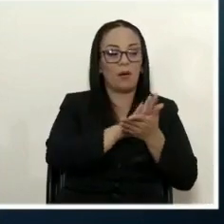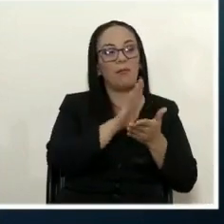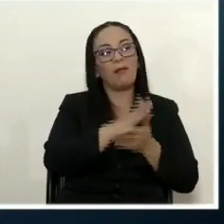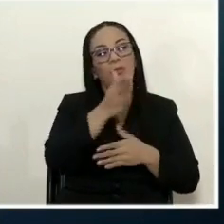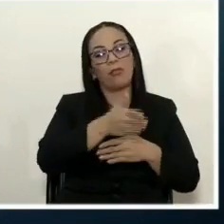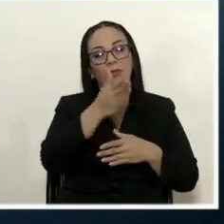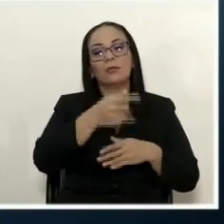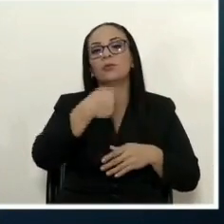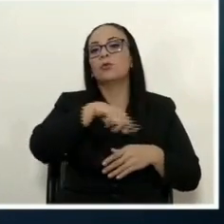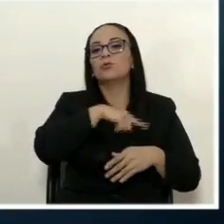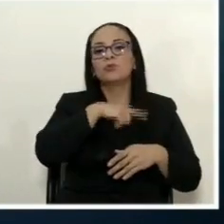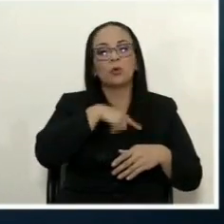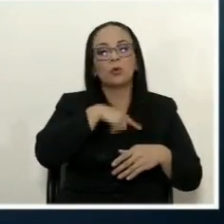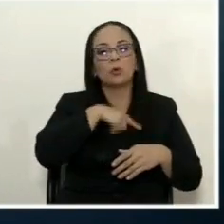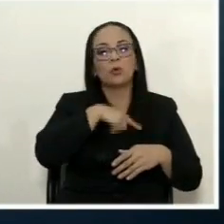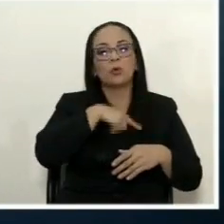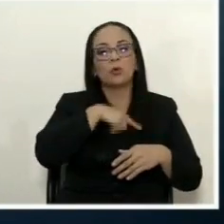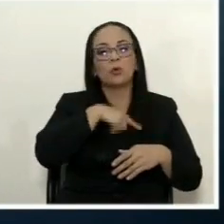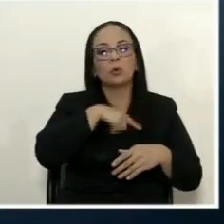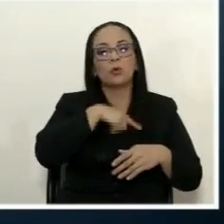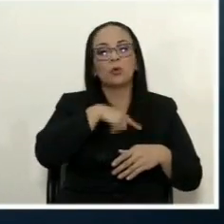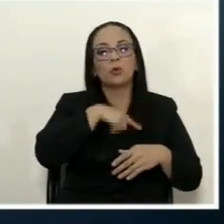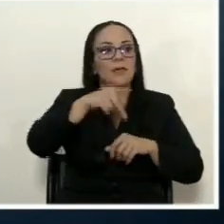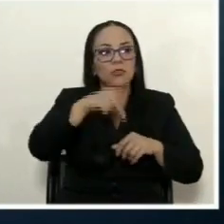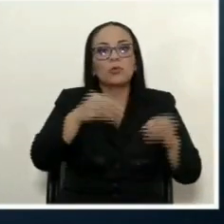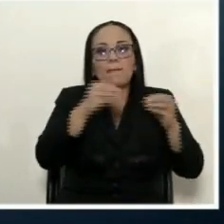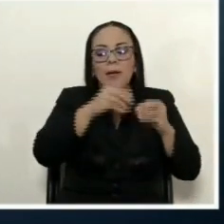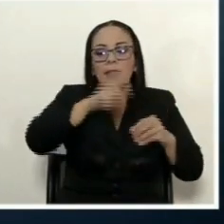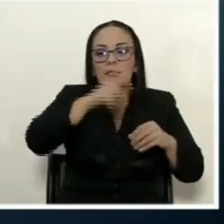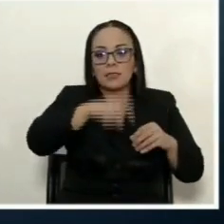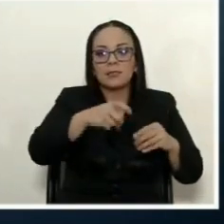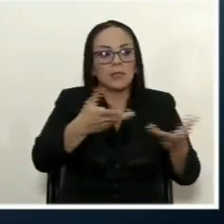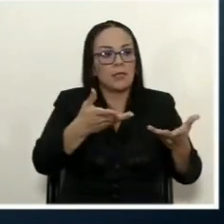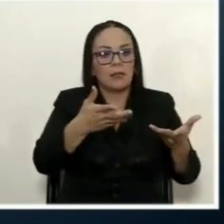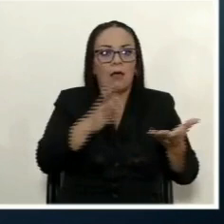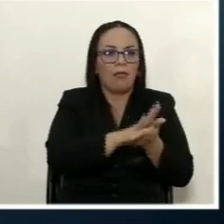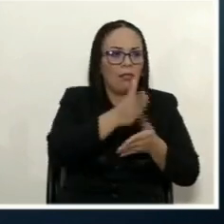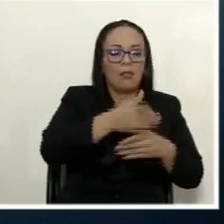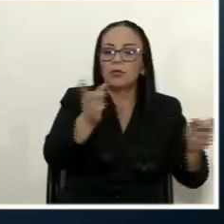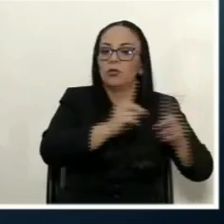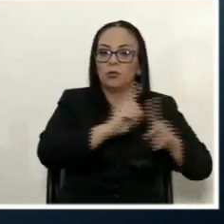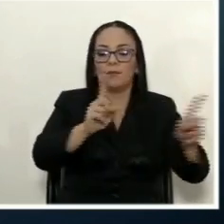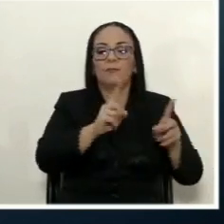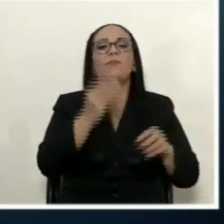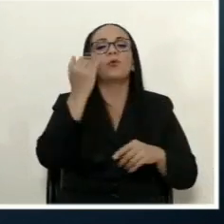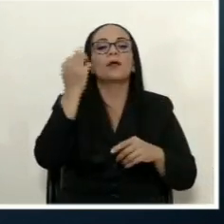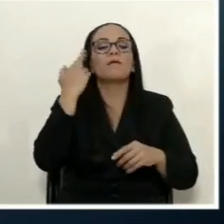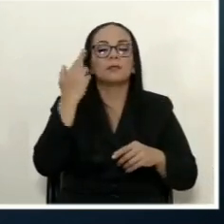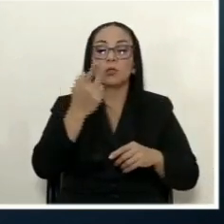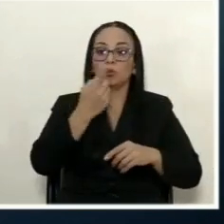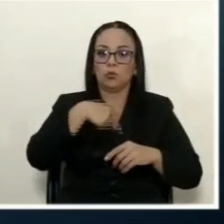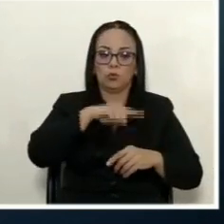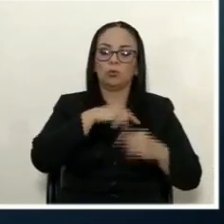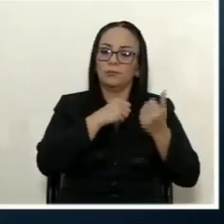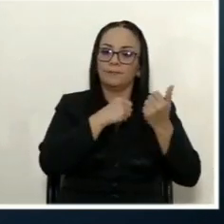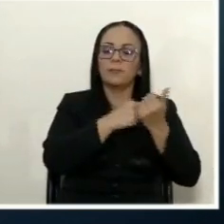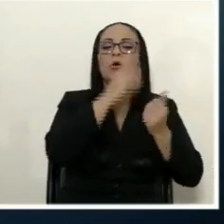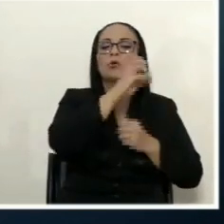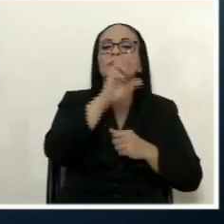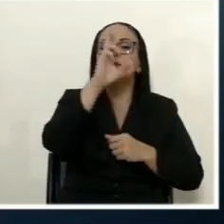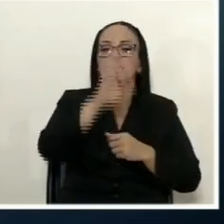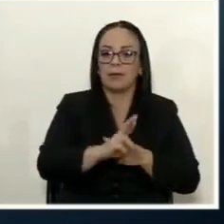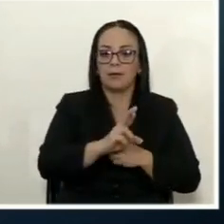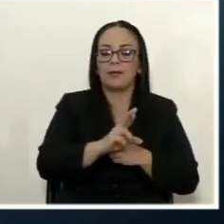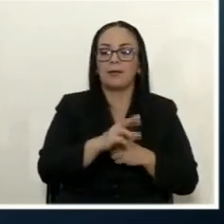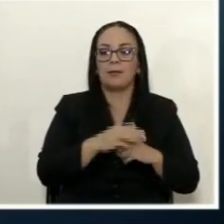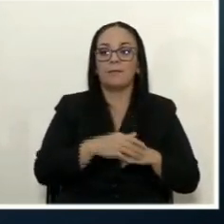a los más necesitados. ¿Por qué? Porque en Costa Rica merece,